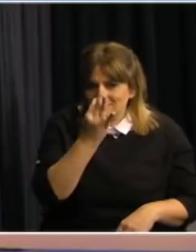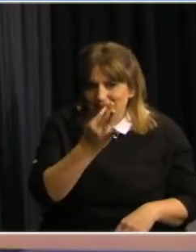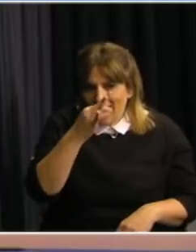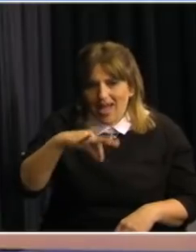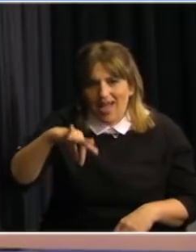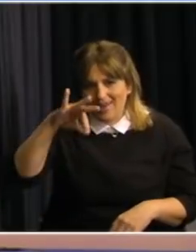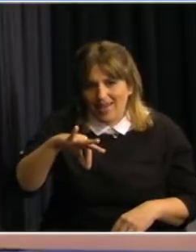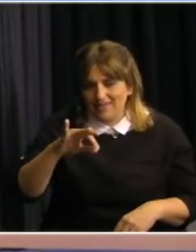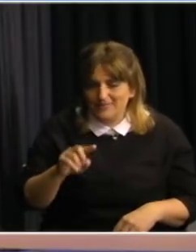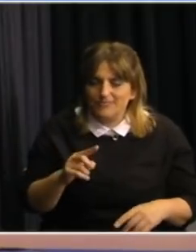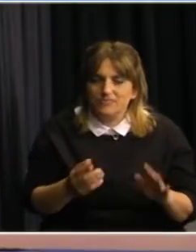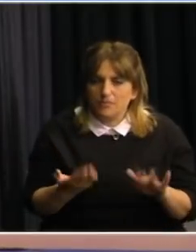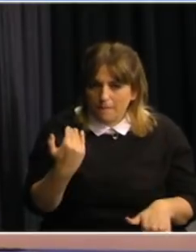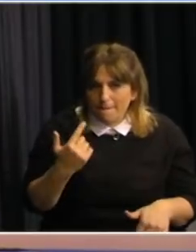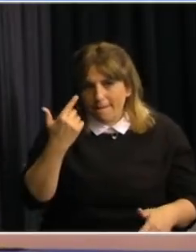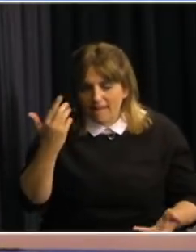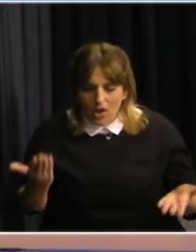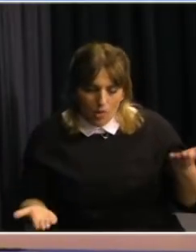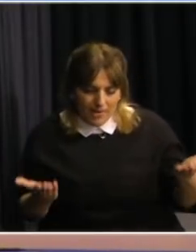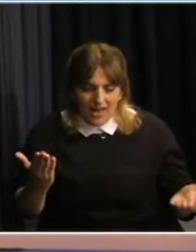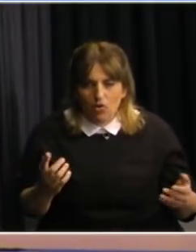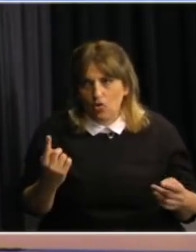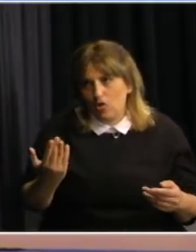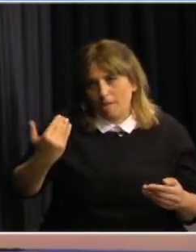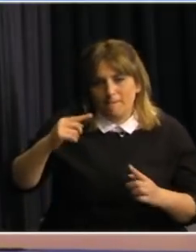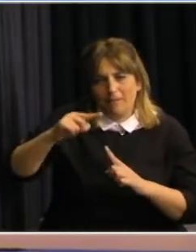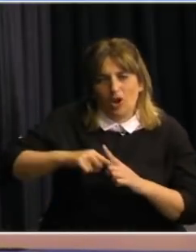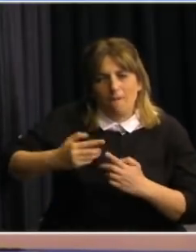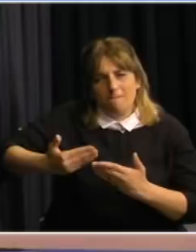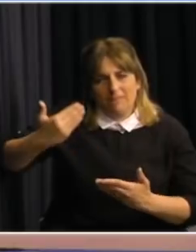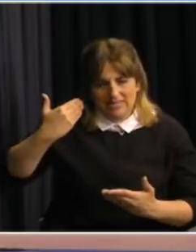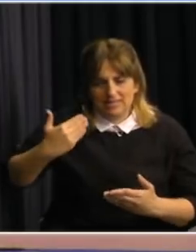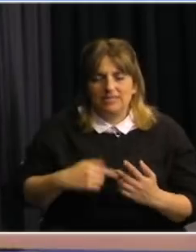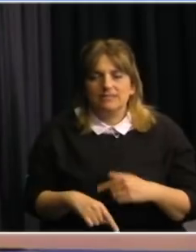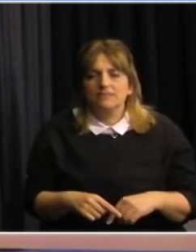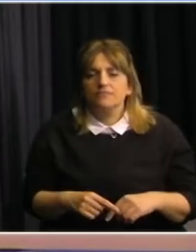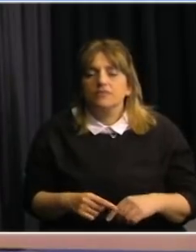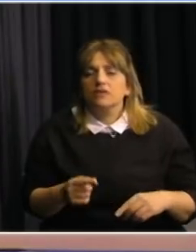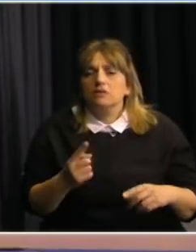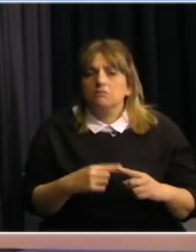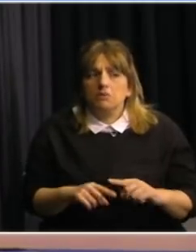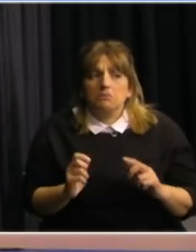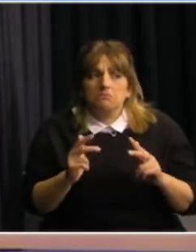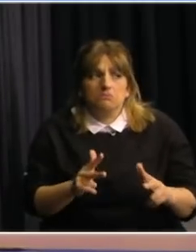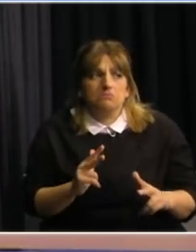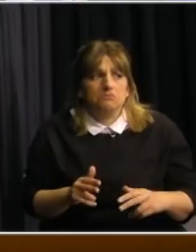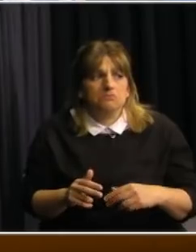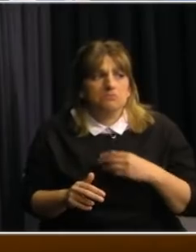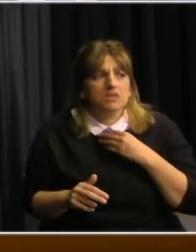abriendo el círculo de testeo a más comparado con la primera mitad del año que se testeaba mucho más cerca de los asintomáticos más que eso no podría aclarar